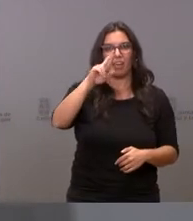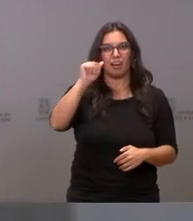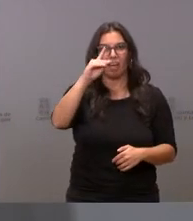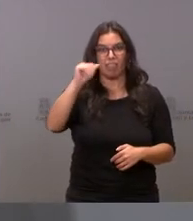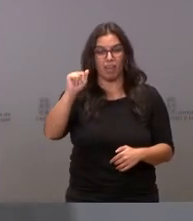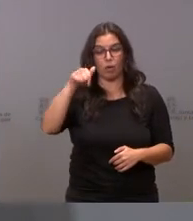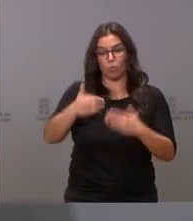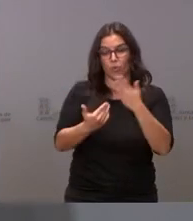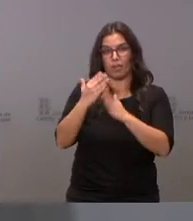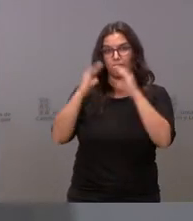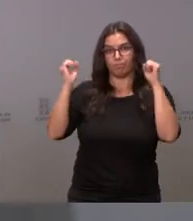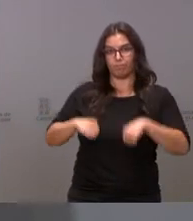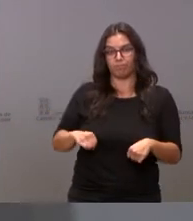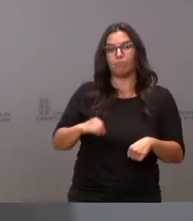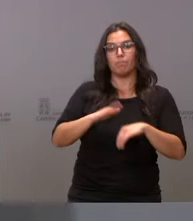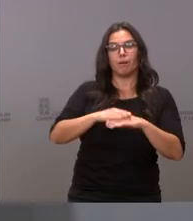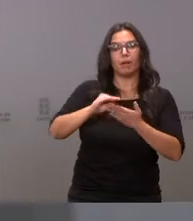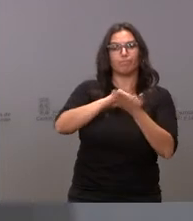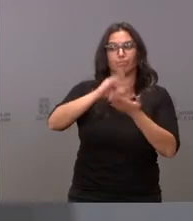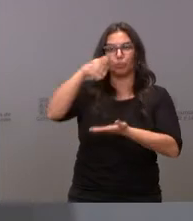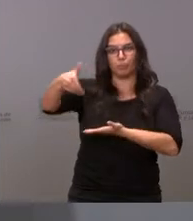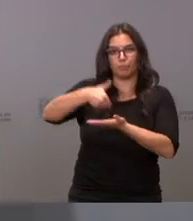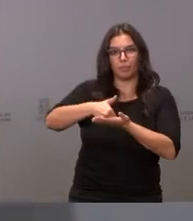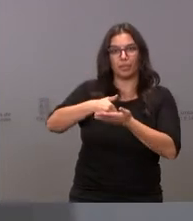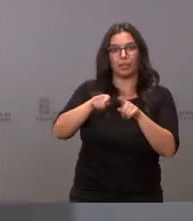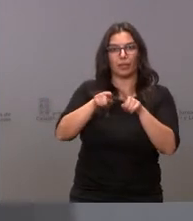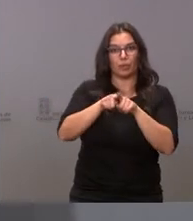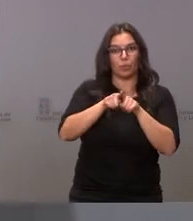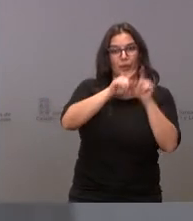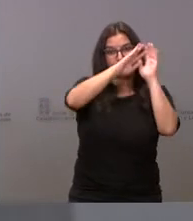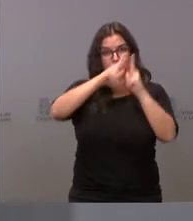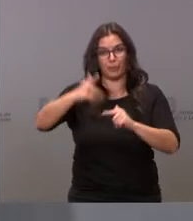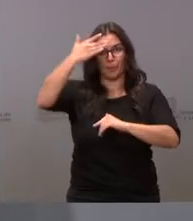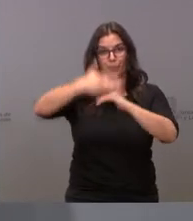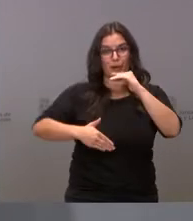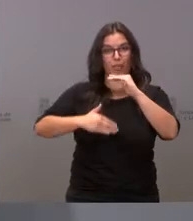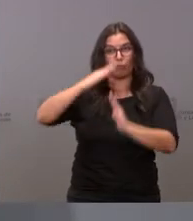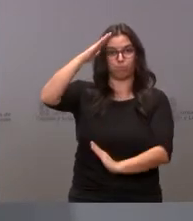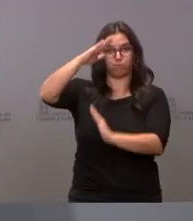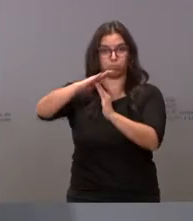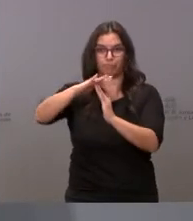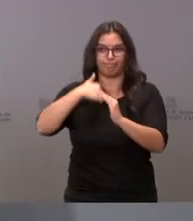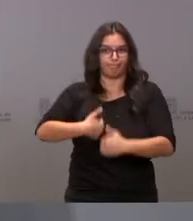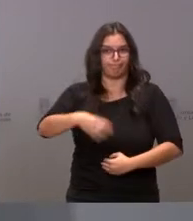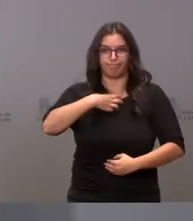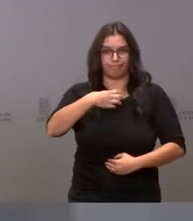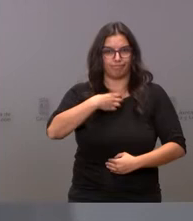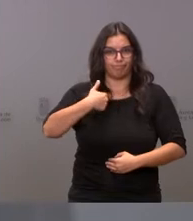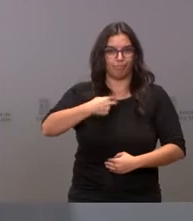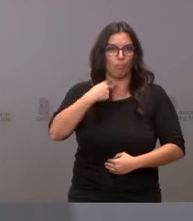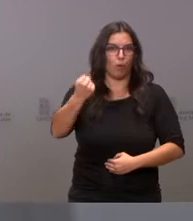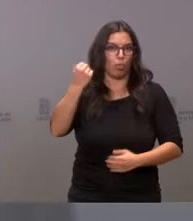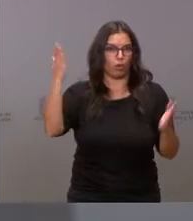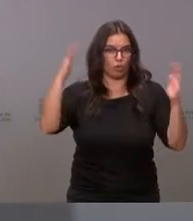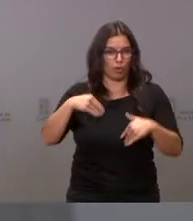tomado esta mañana para resolver la solicitud de interrupción del cómputo del plazo de la ocupación de la estación de esquí y pino del